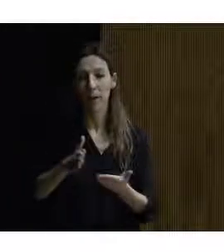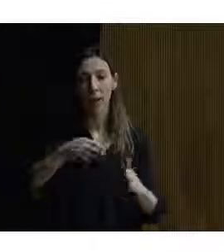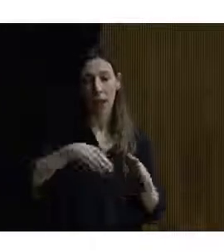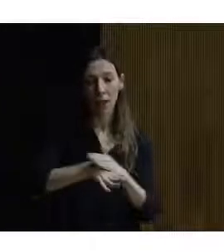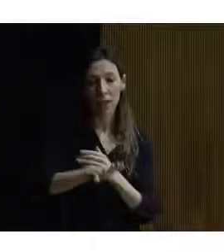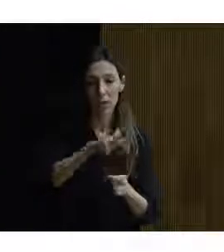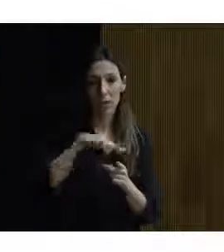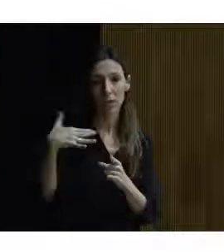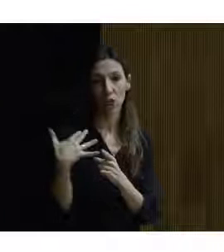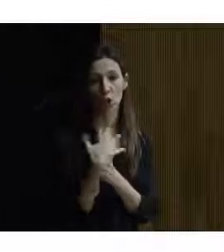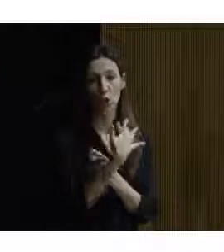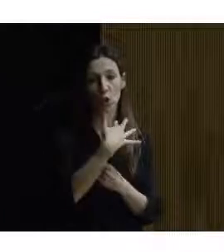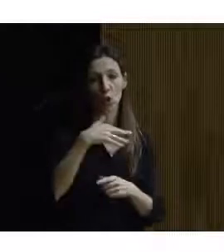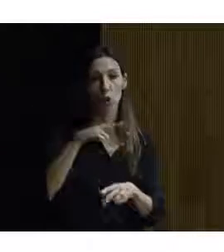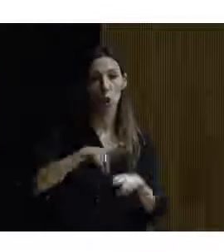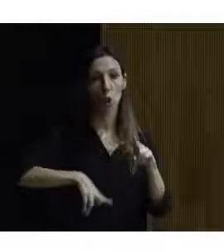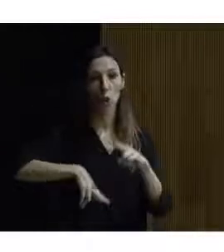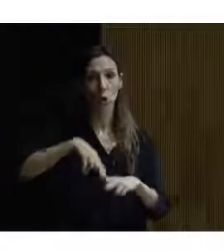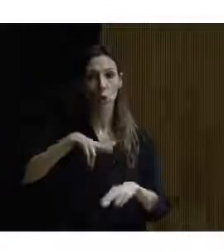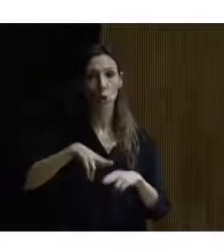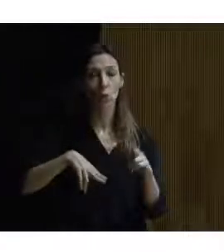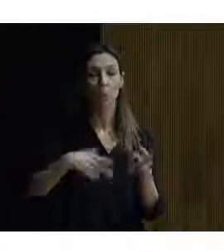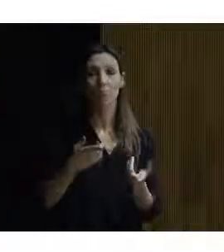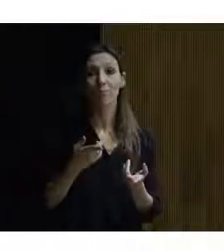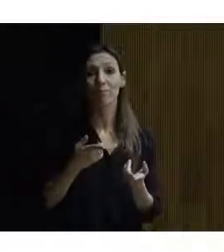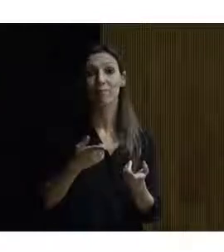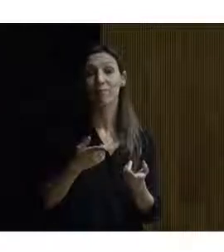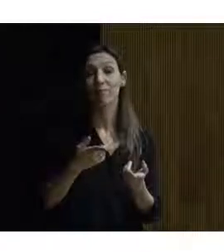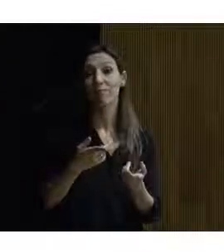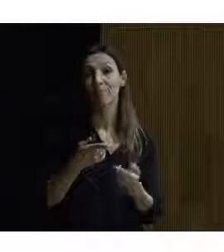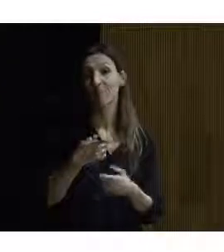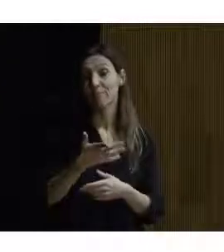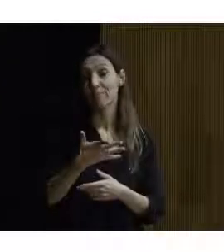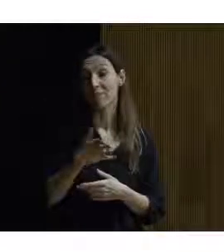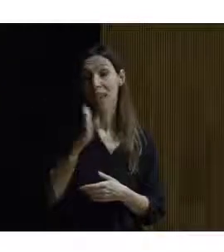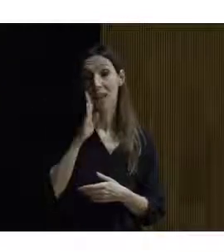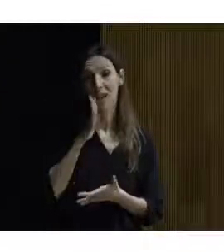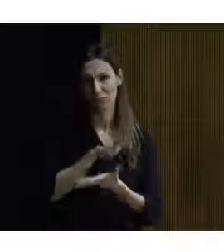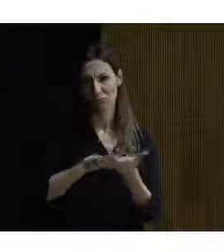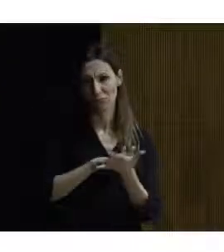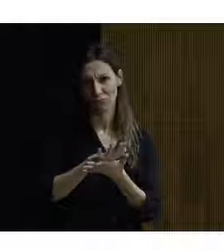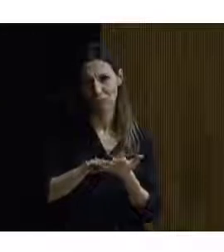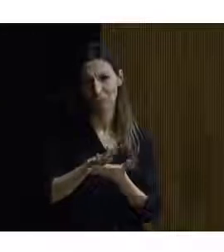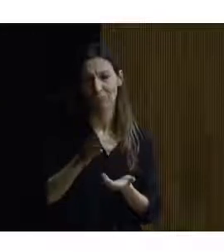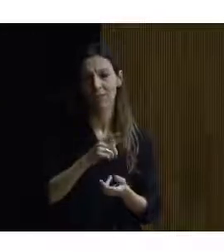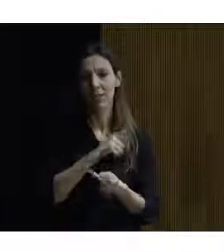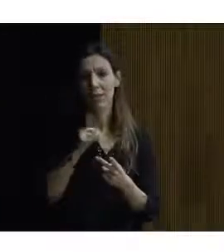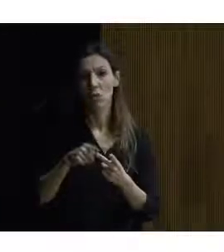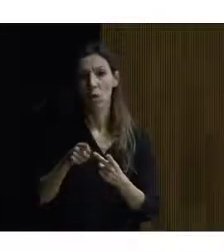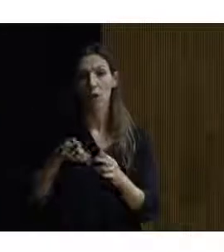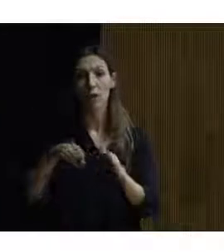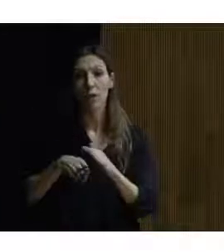construido que es de lo que mayormente se ha hablado en esta mesa accesibilidad a las nuevas tecnologías